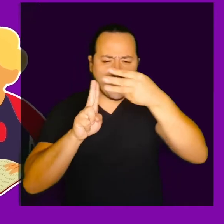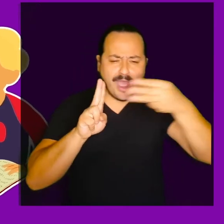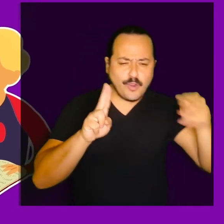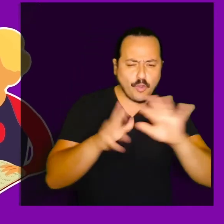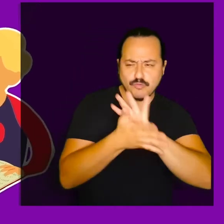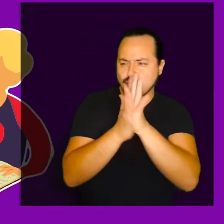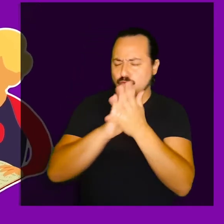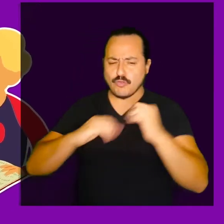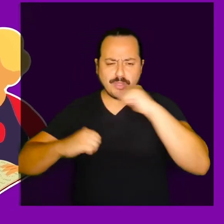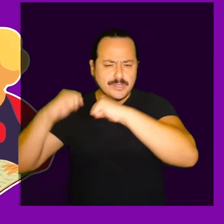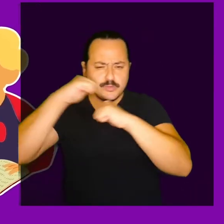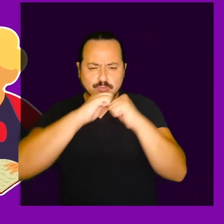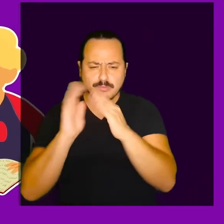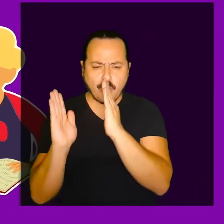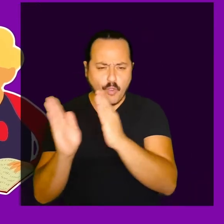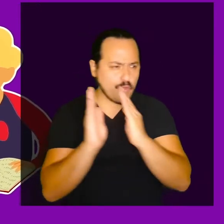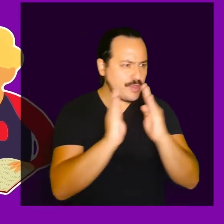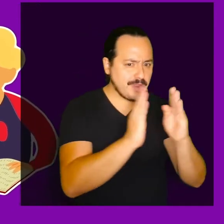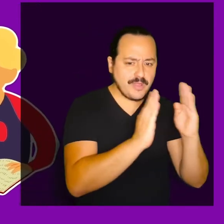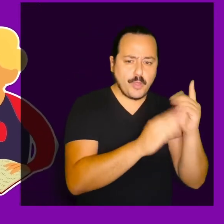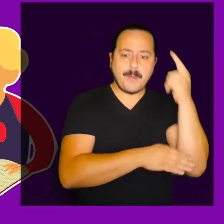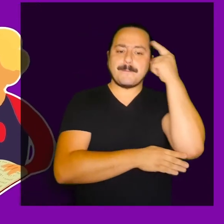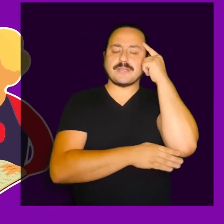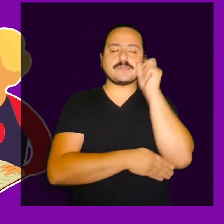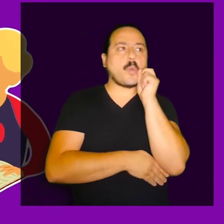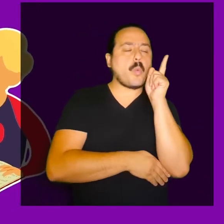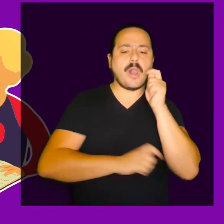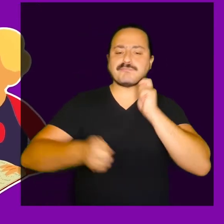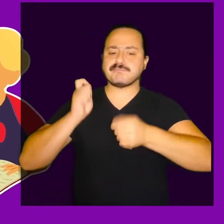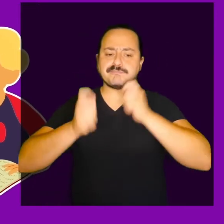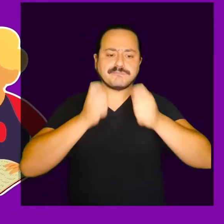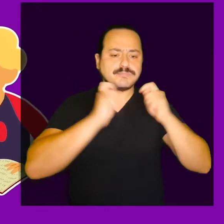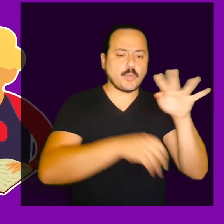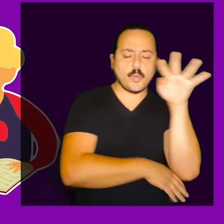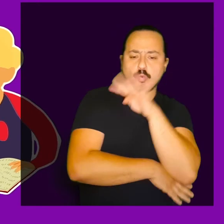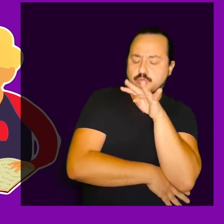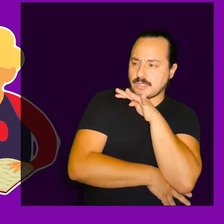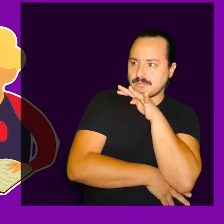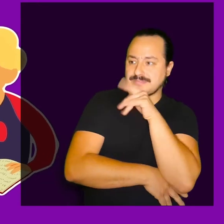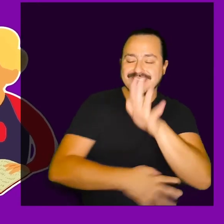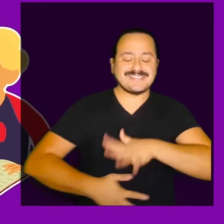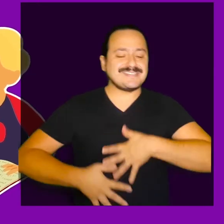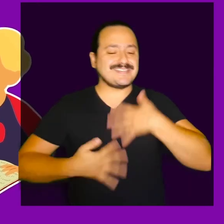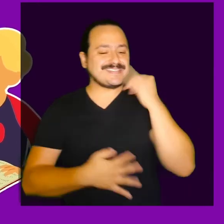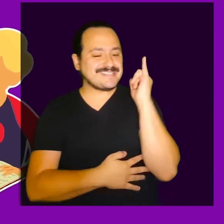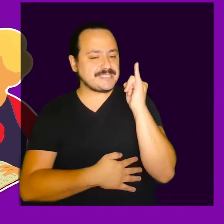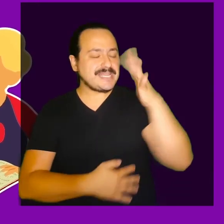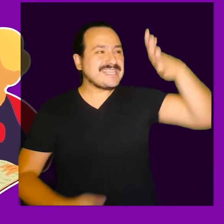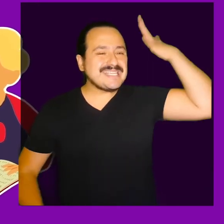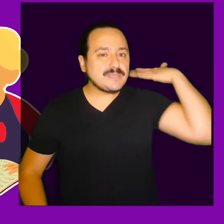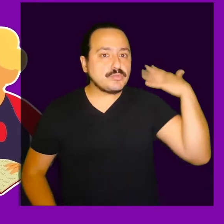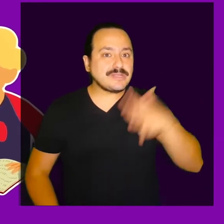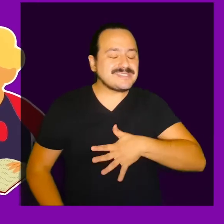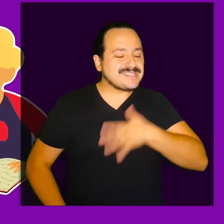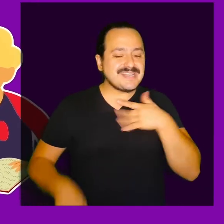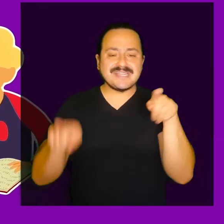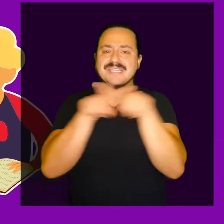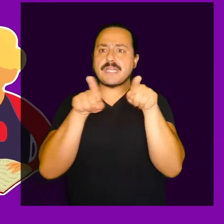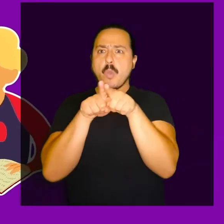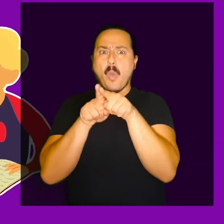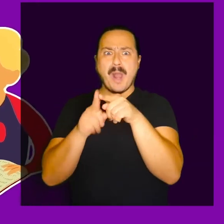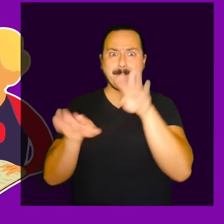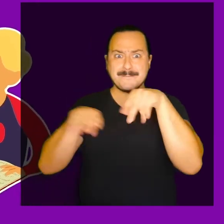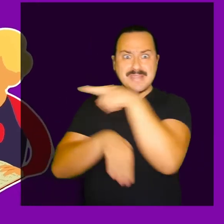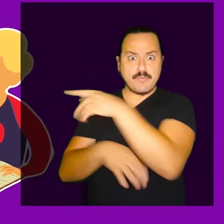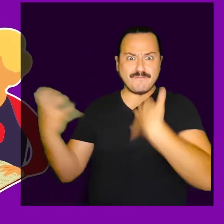ordenado según la estructura de la canción, podemos pensar en la instrumentación. Si lo piensan bien, la canción con elementos ya suena,